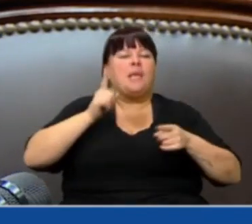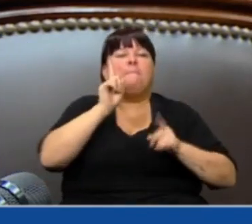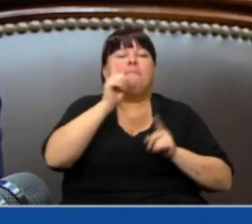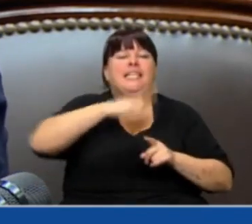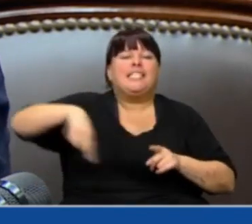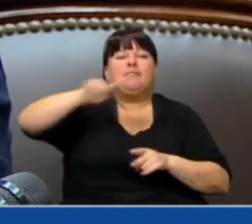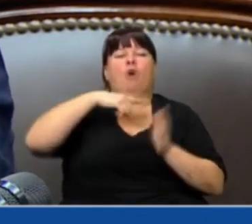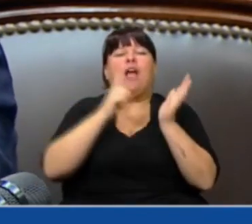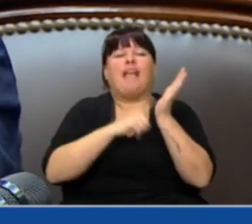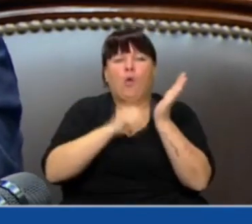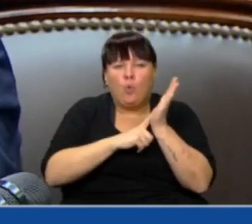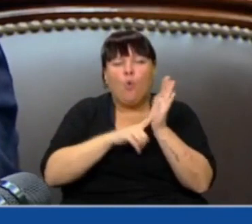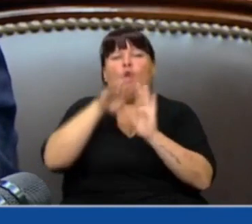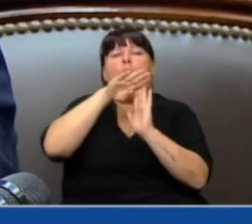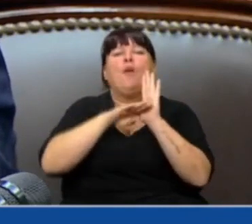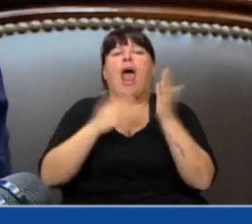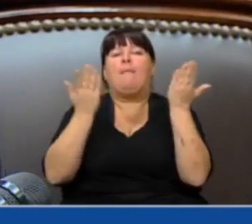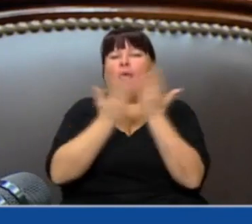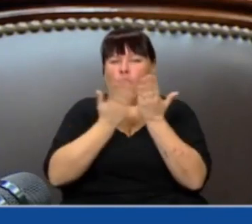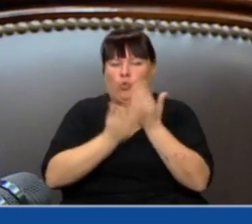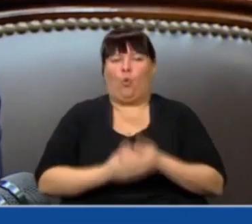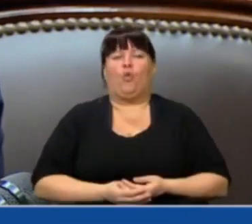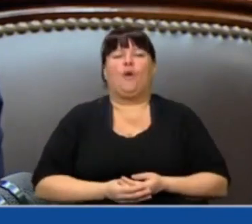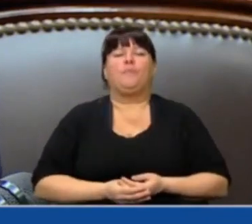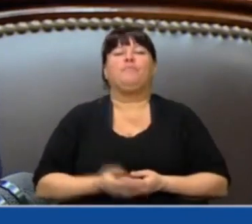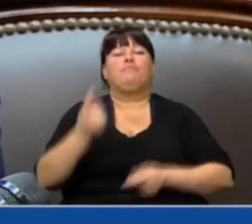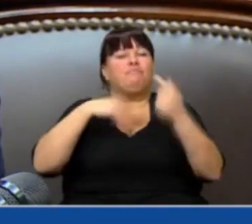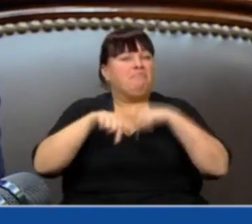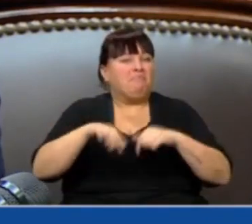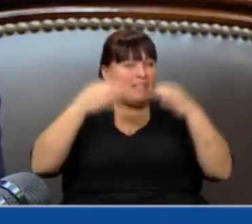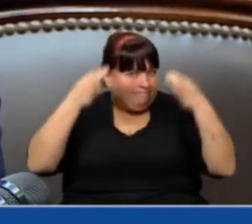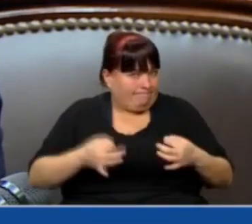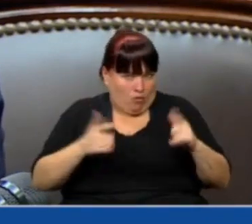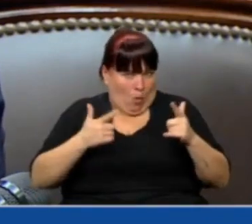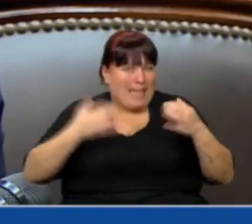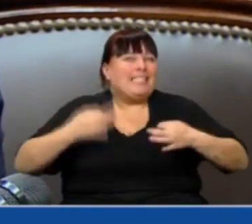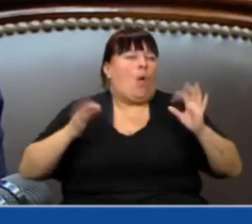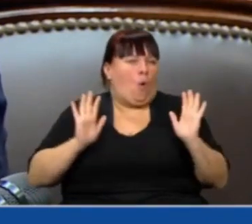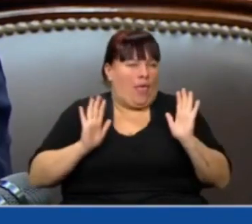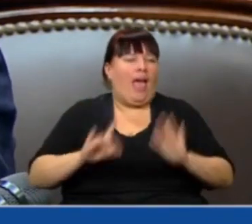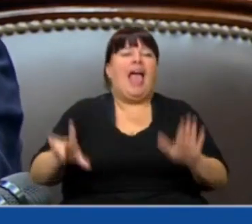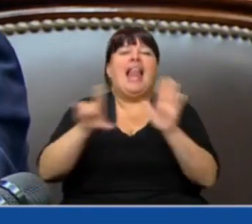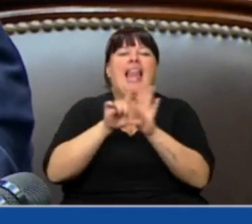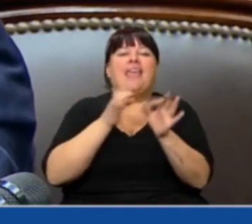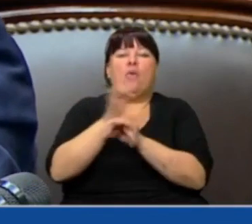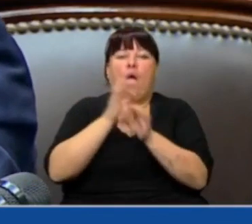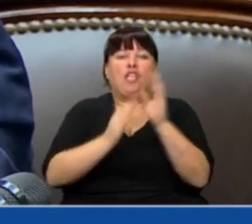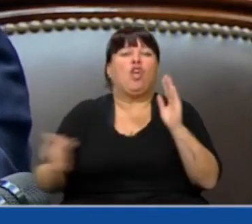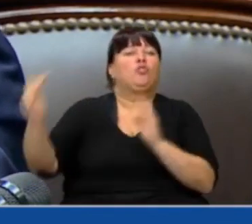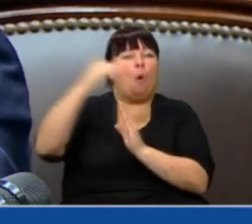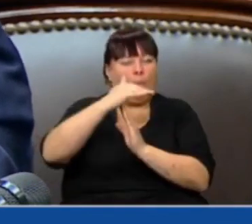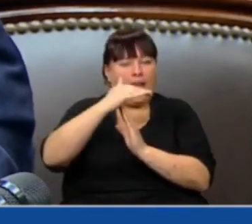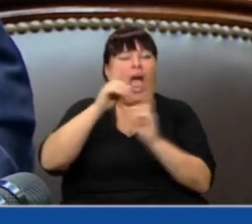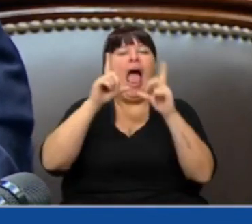propios estatutos y programas de estudio. En este caso no está garantizada. La Ley de Educación Superior,